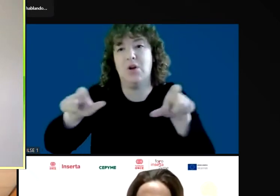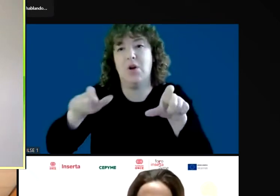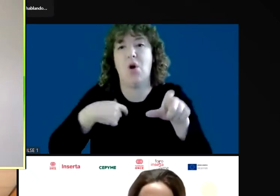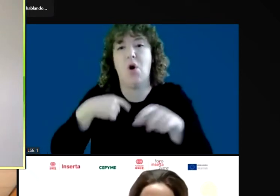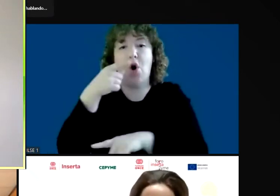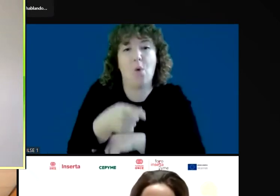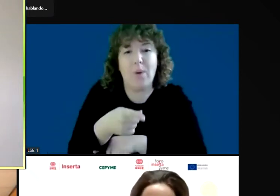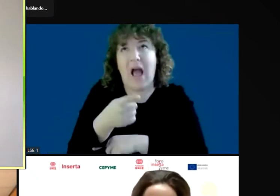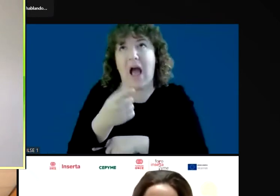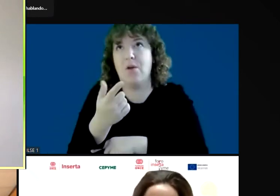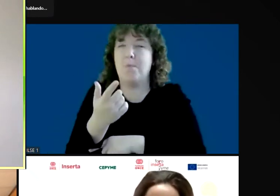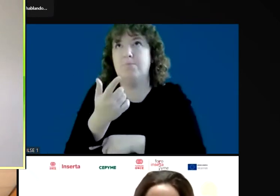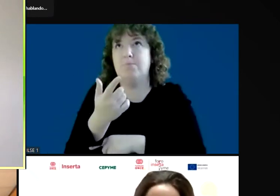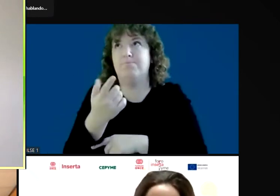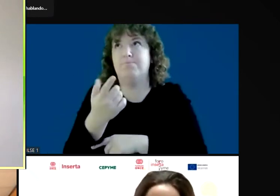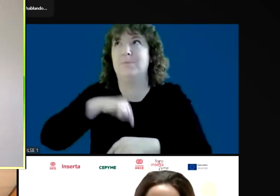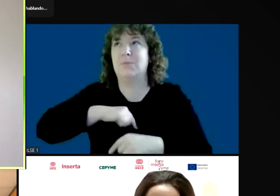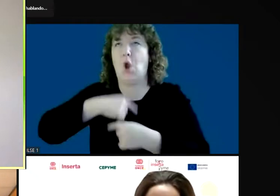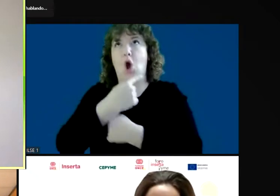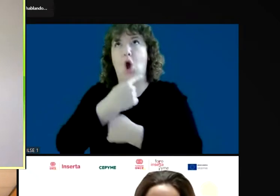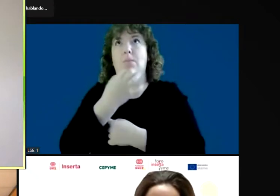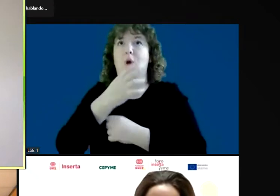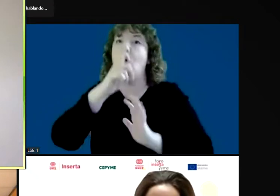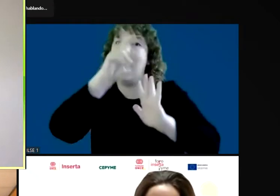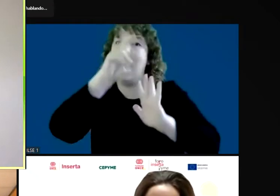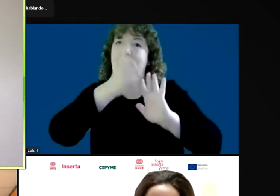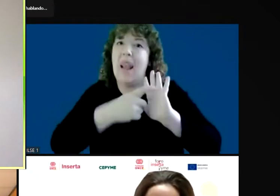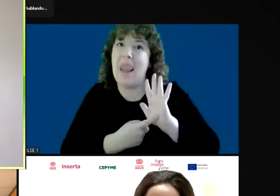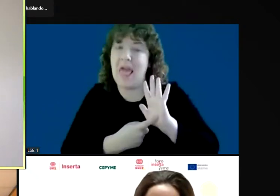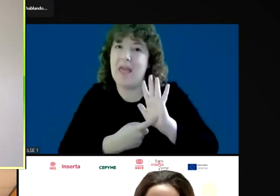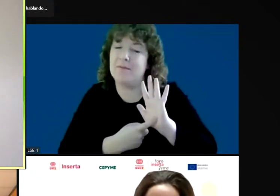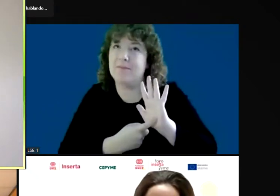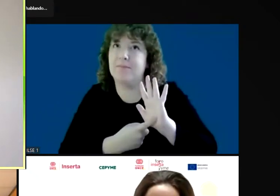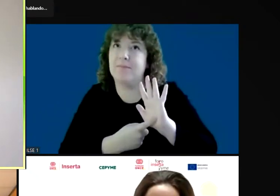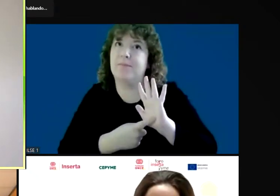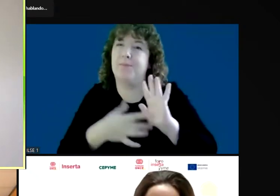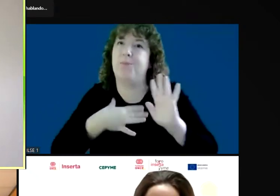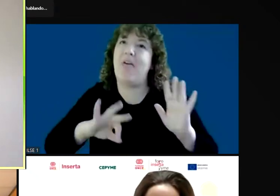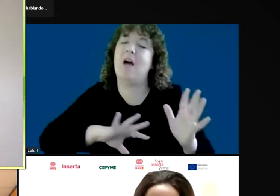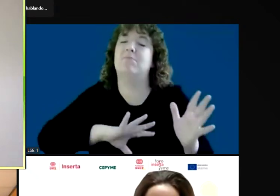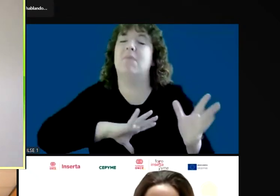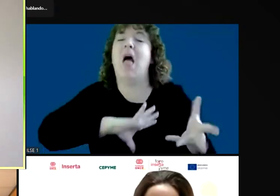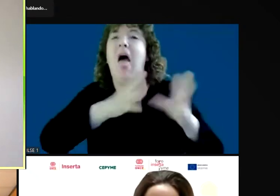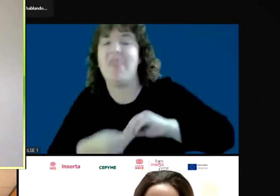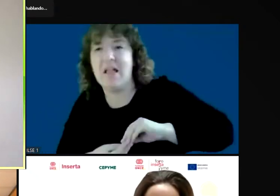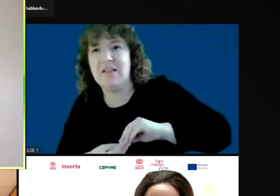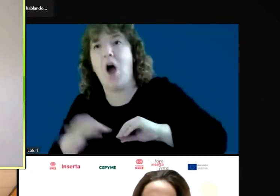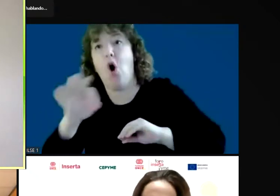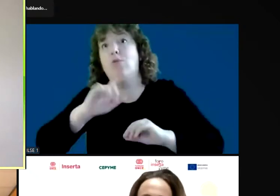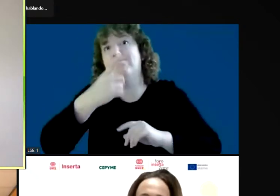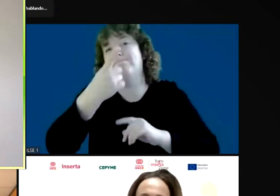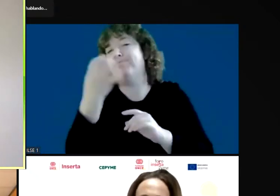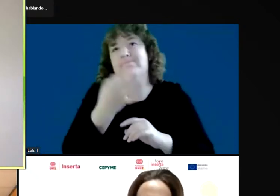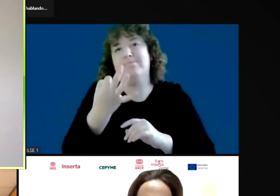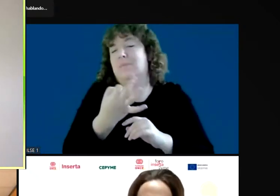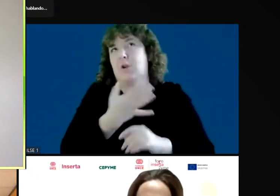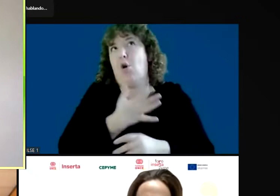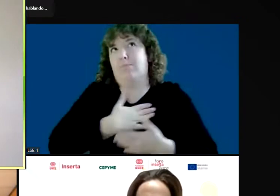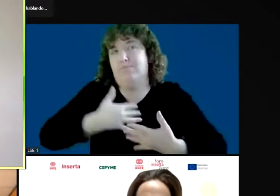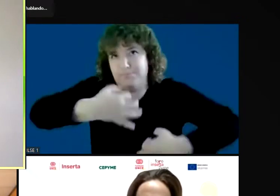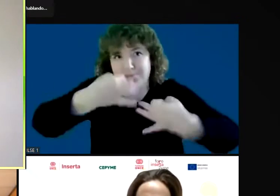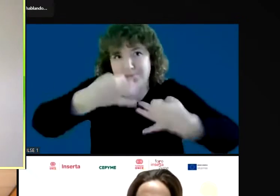cumplir esa norma. Y en el caso de los que no tengáis esa obligación legal, y en todo caso, porque tengáis el convencimiento de querer hacerlo,